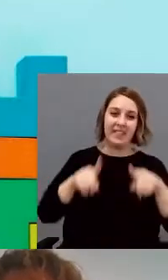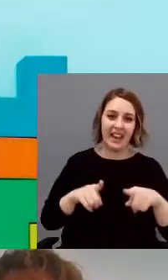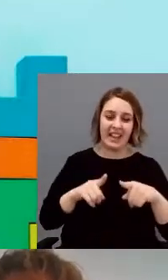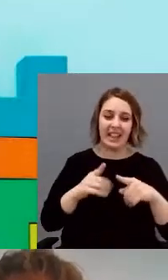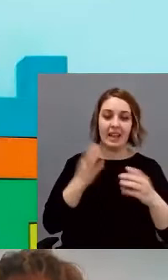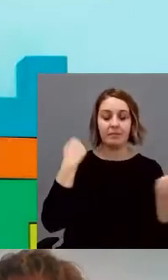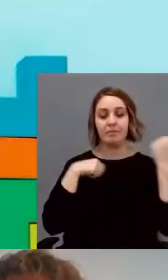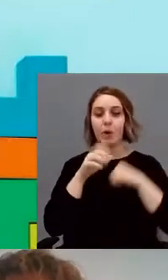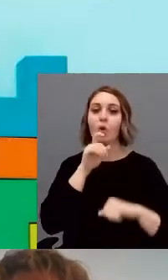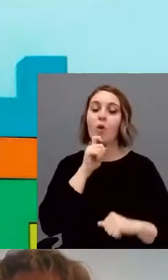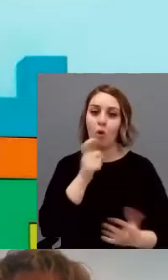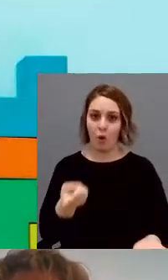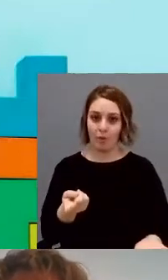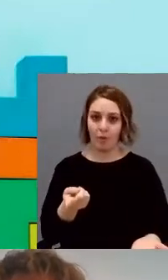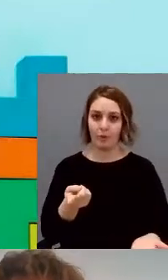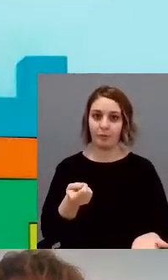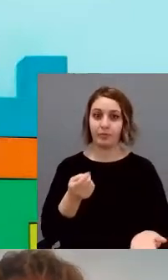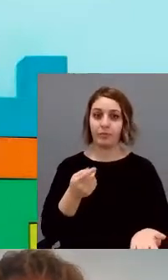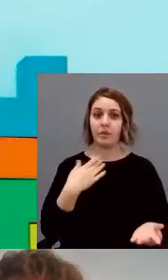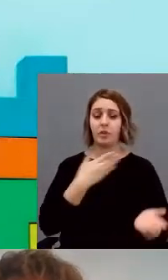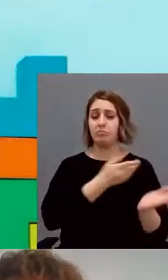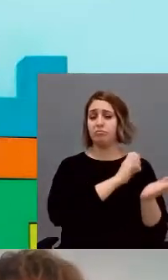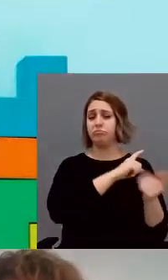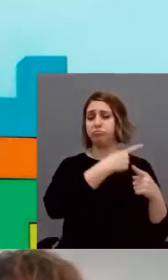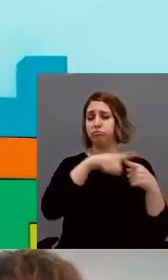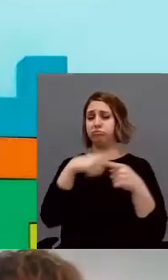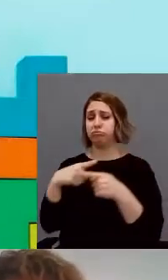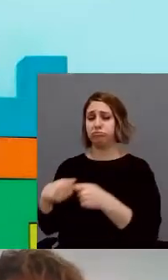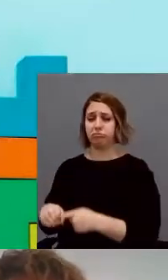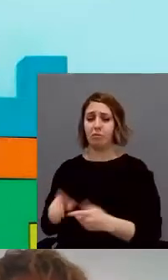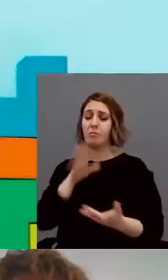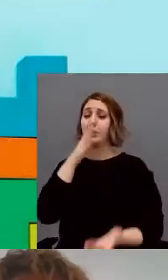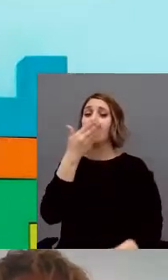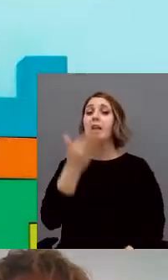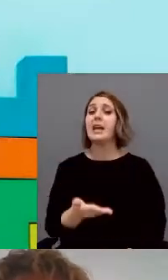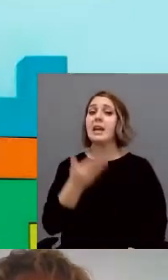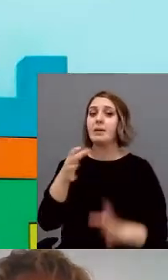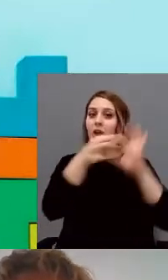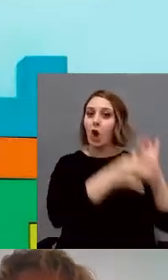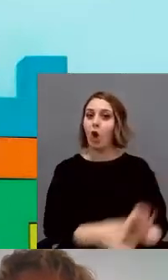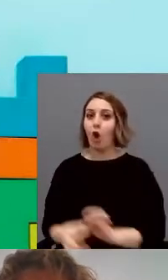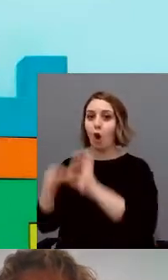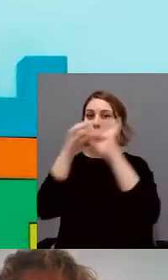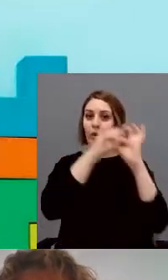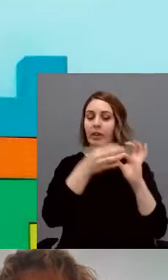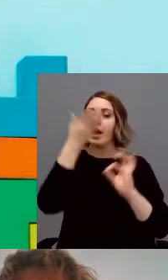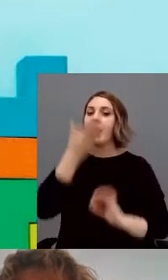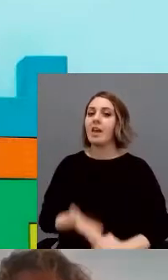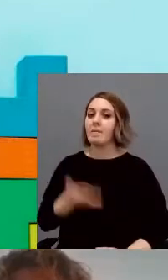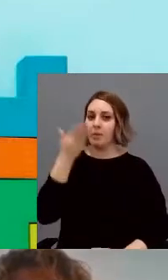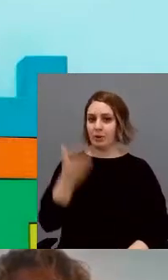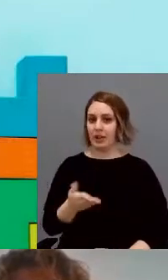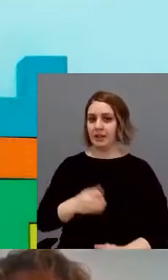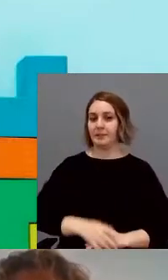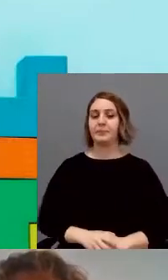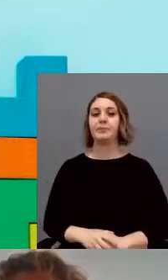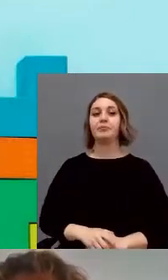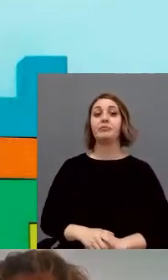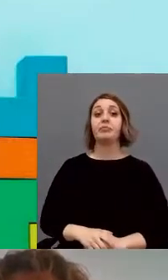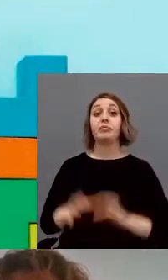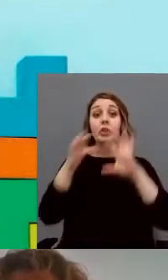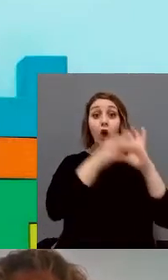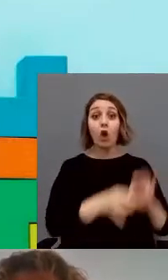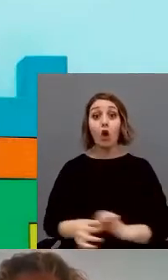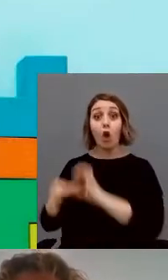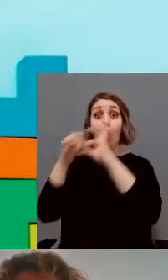en el TEA y suele ser muy variable. Entonces, sí que es verdad que es importante esta concurrencia. Entonces, dentro de esta